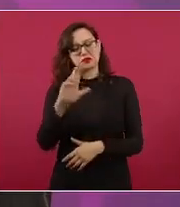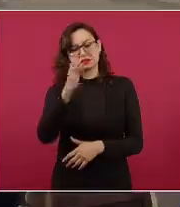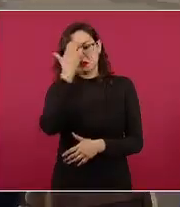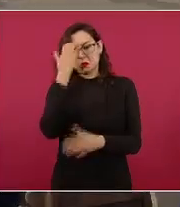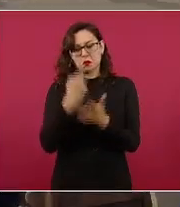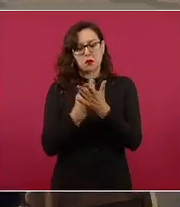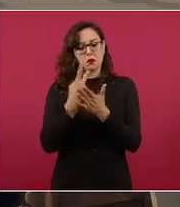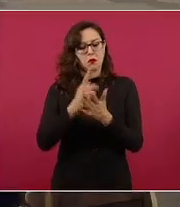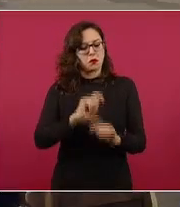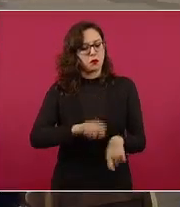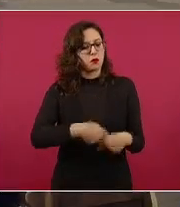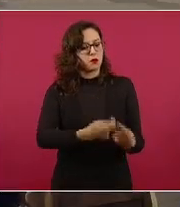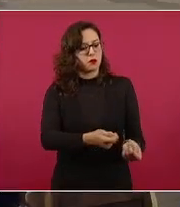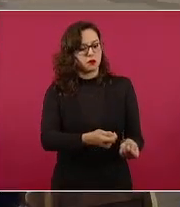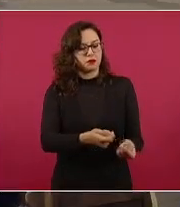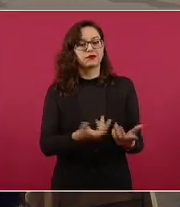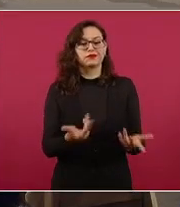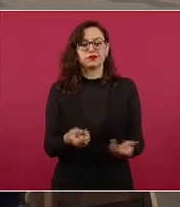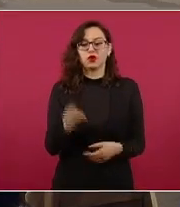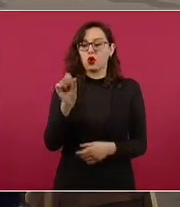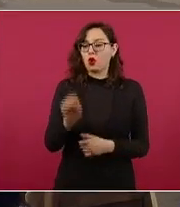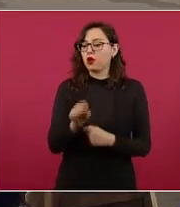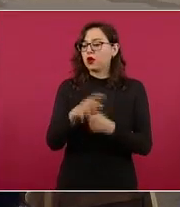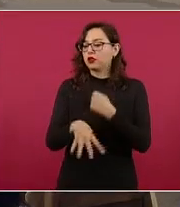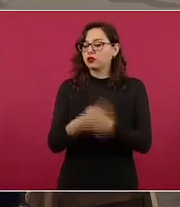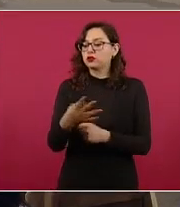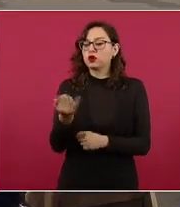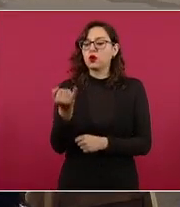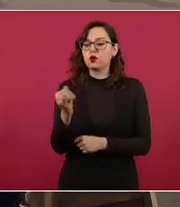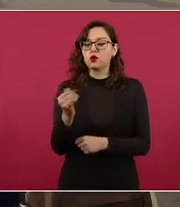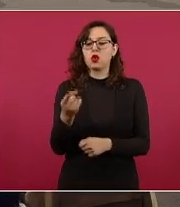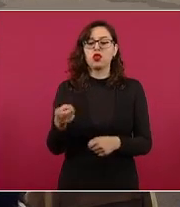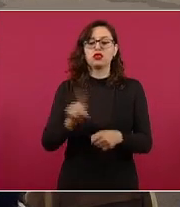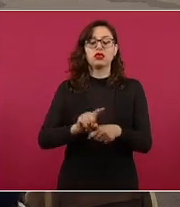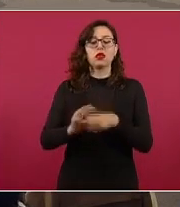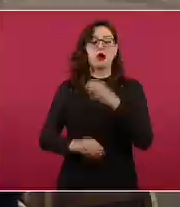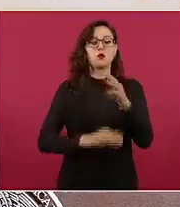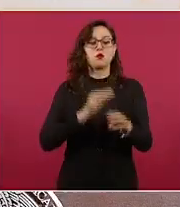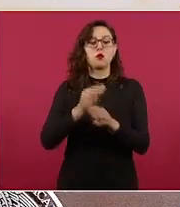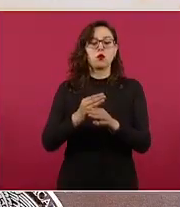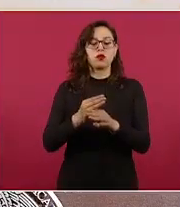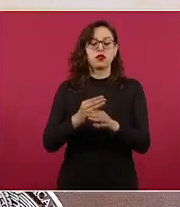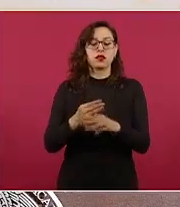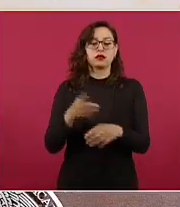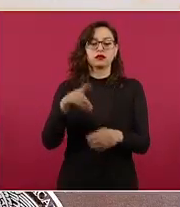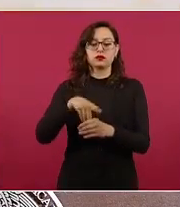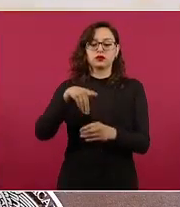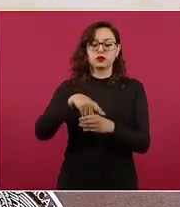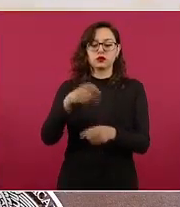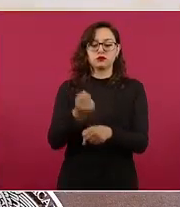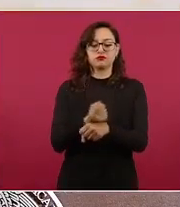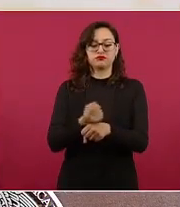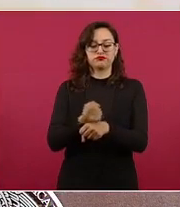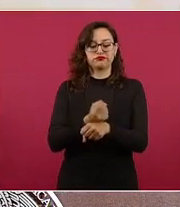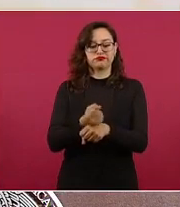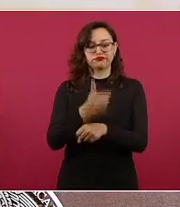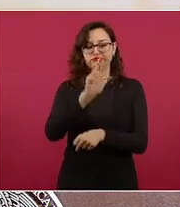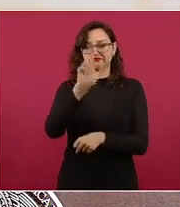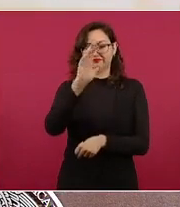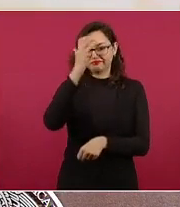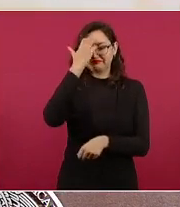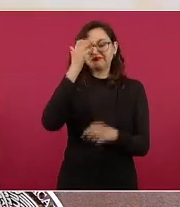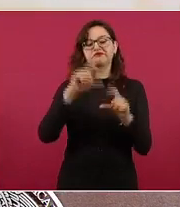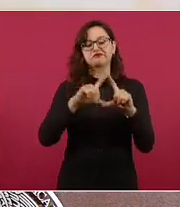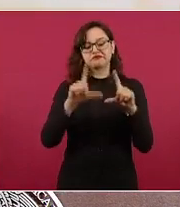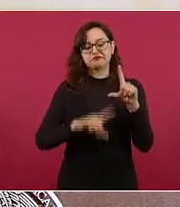14 de junio, es el Día Mundial que se estableció en 2005, se reconoce a México como la sede